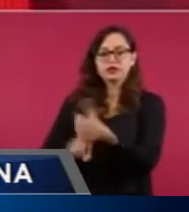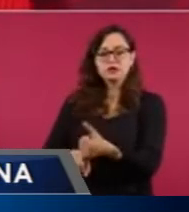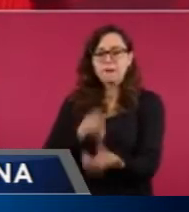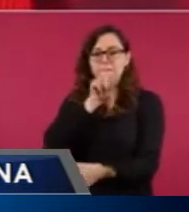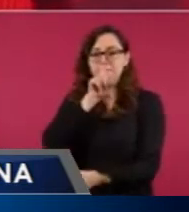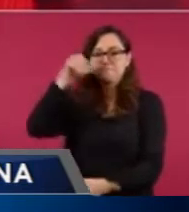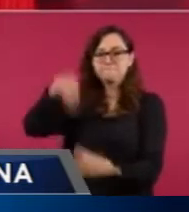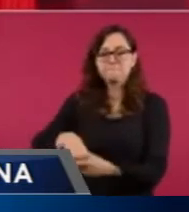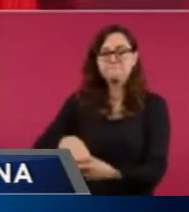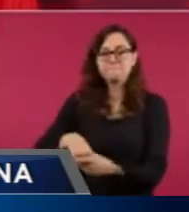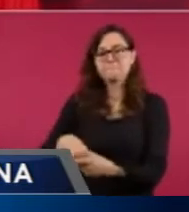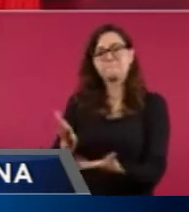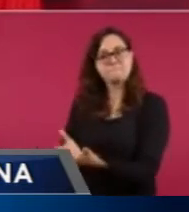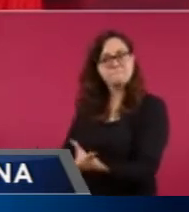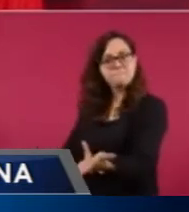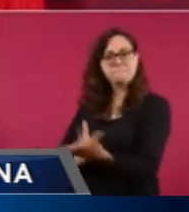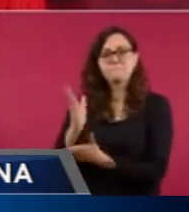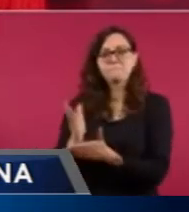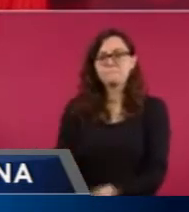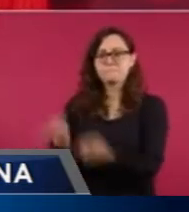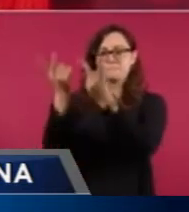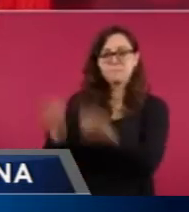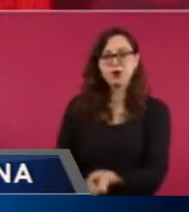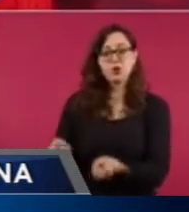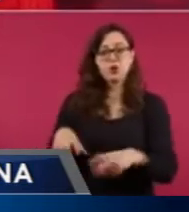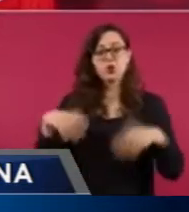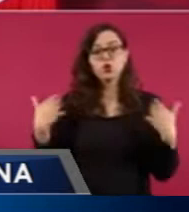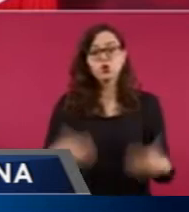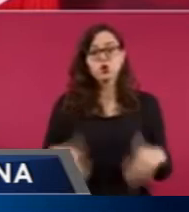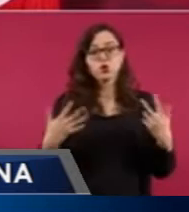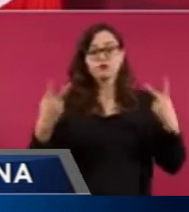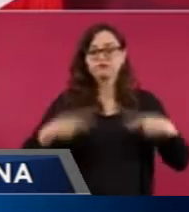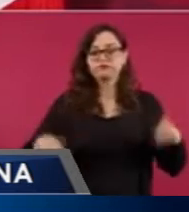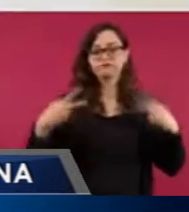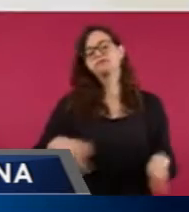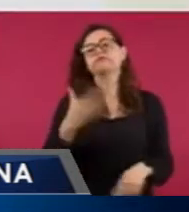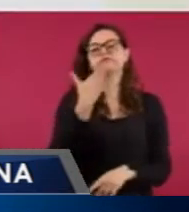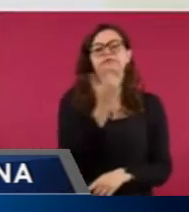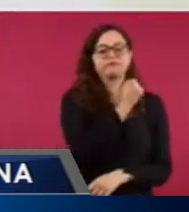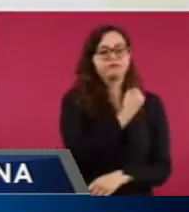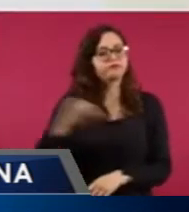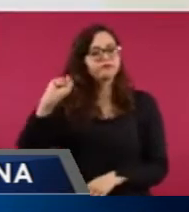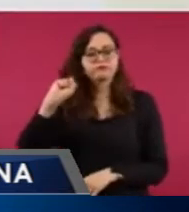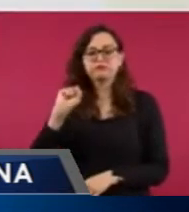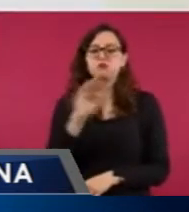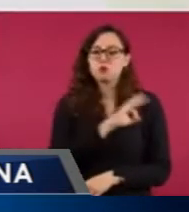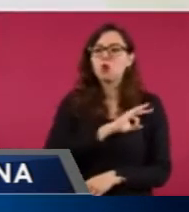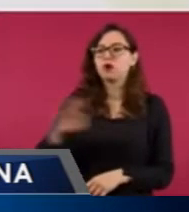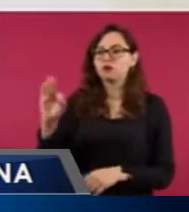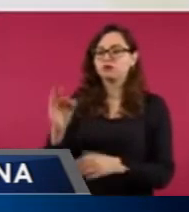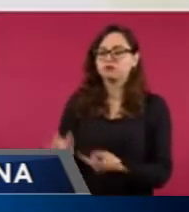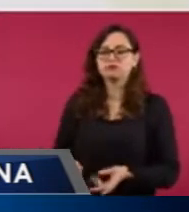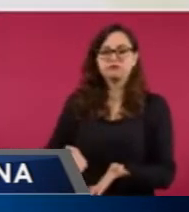mandatario López Obrador, quien afirmó que todo lo que se dice ahí es cierto. Los padecimientos que se filtraron reveló que los médicos militares diagnosticaron